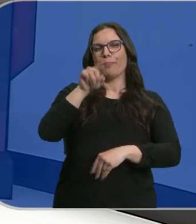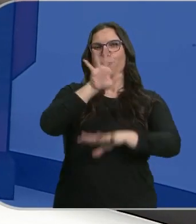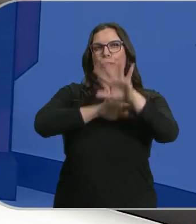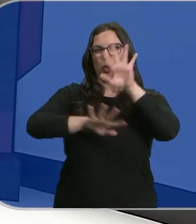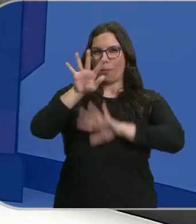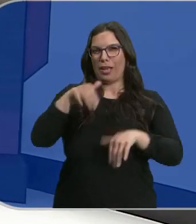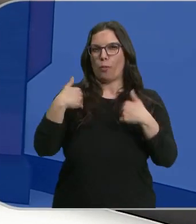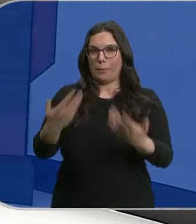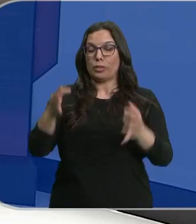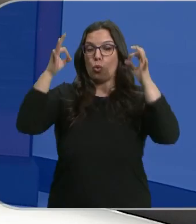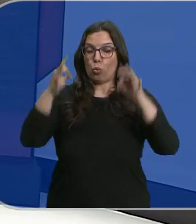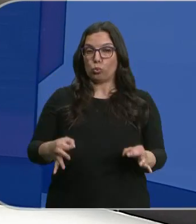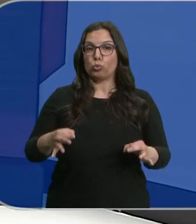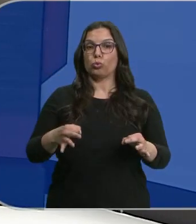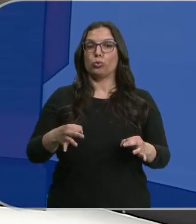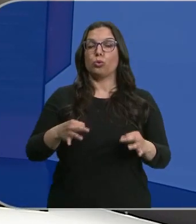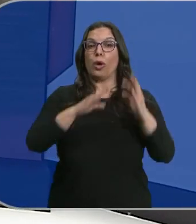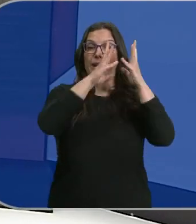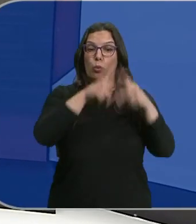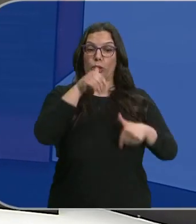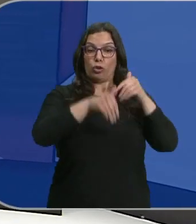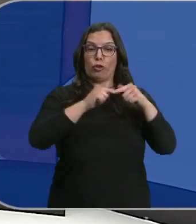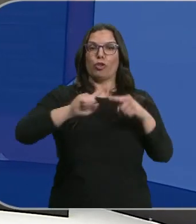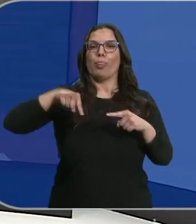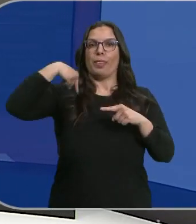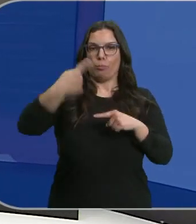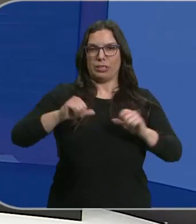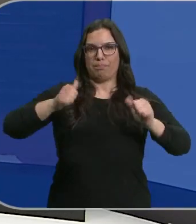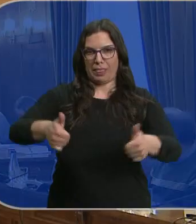más complejo, que comienza justo después del recuento de los votos.